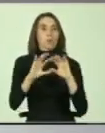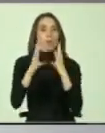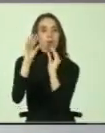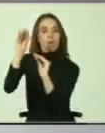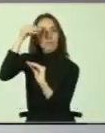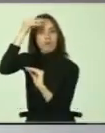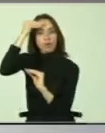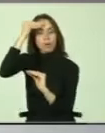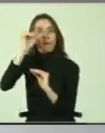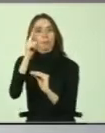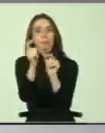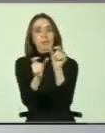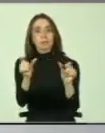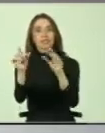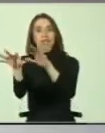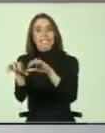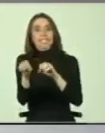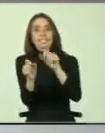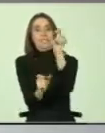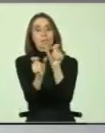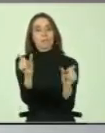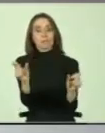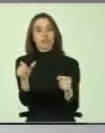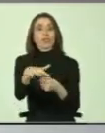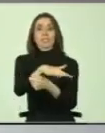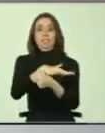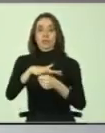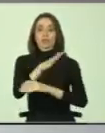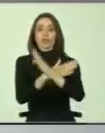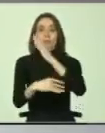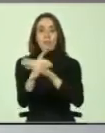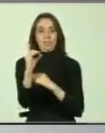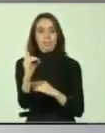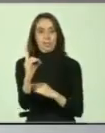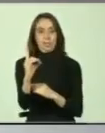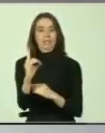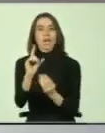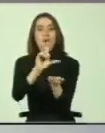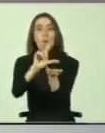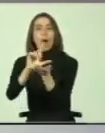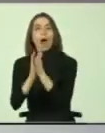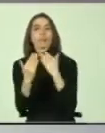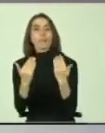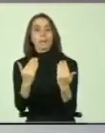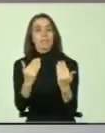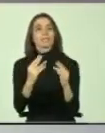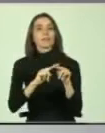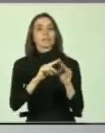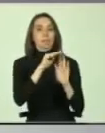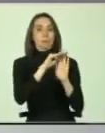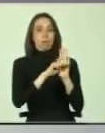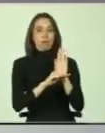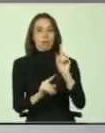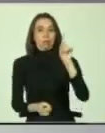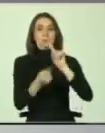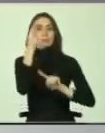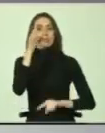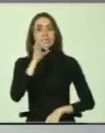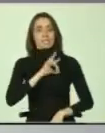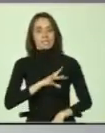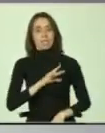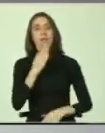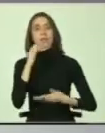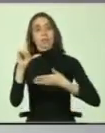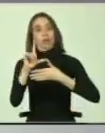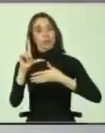capacitación de los primeros rescatistas de personas en situación de discapacidad en zonas de emergencia, siendo un programa completamente inédito en Chile y